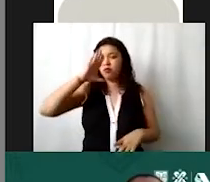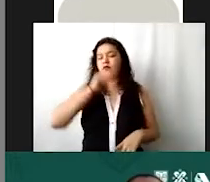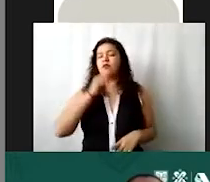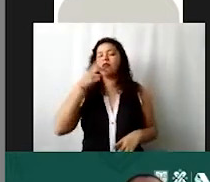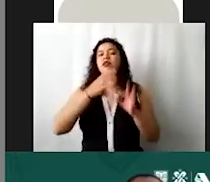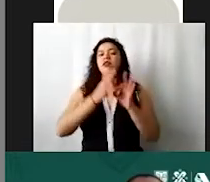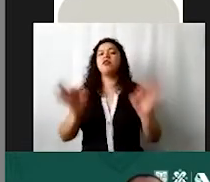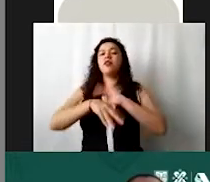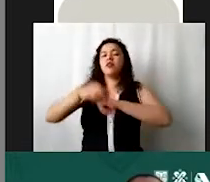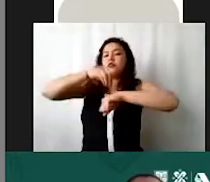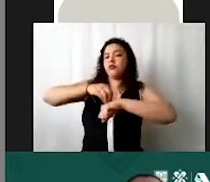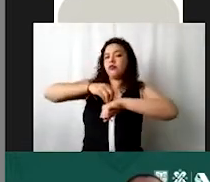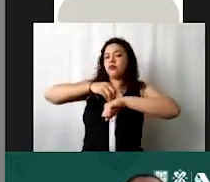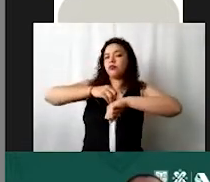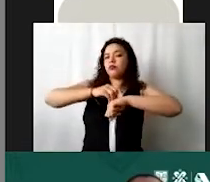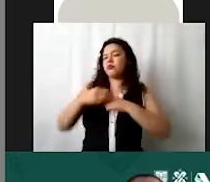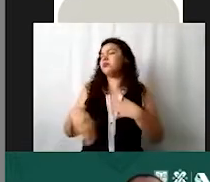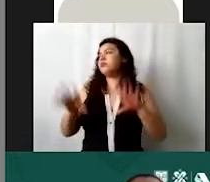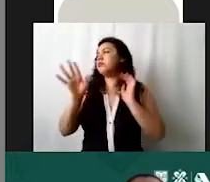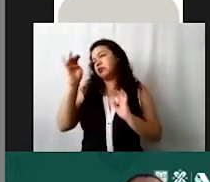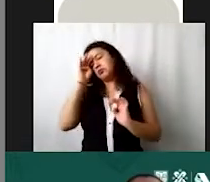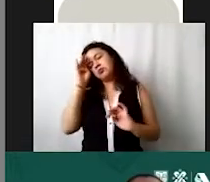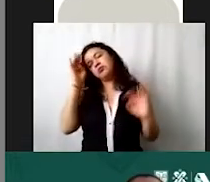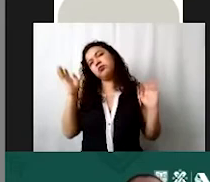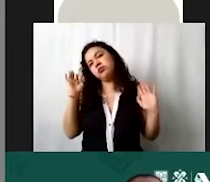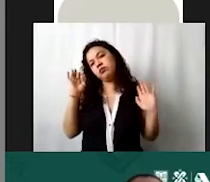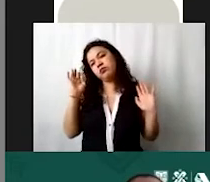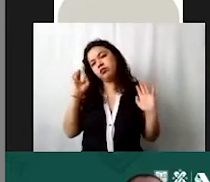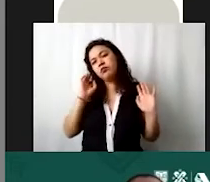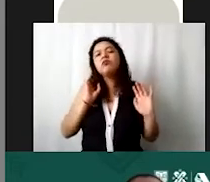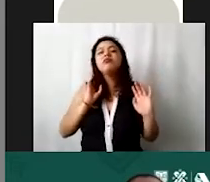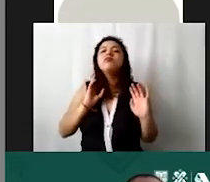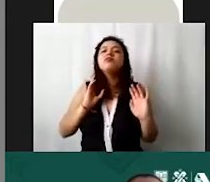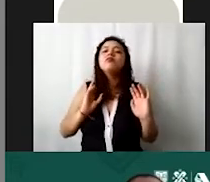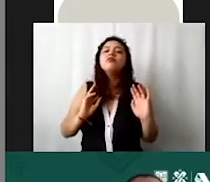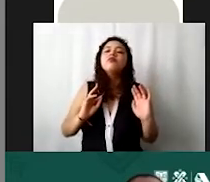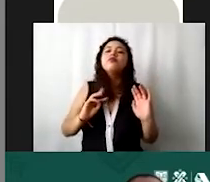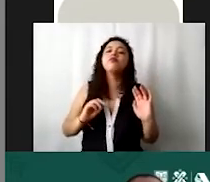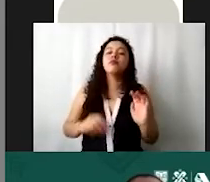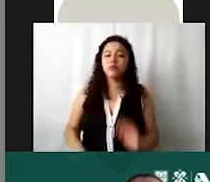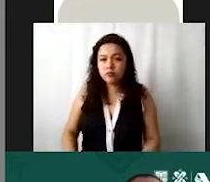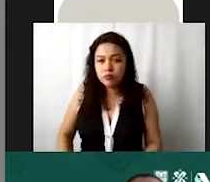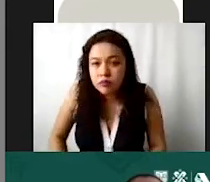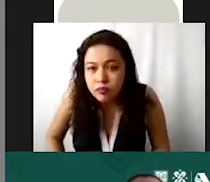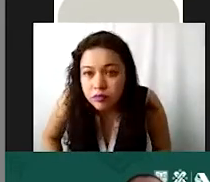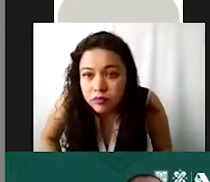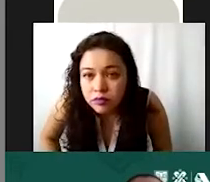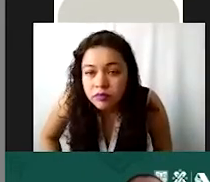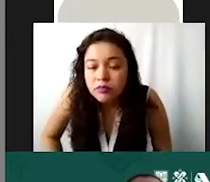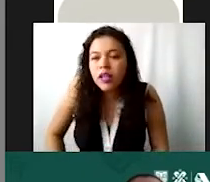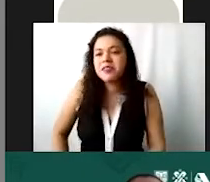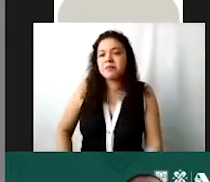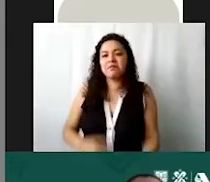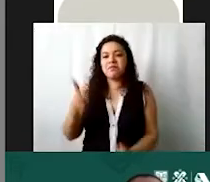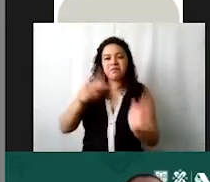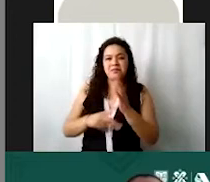seleccionarlo vamos a suponer que va a ganar 20 mil mensuales y como es el contador lo